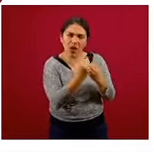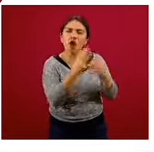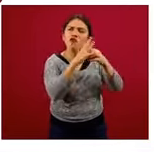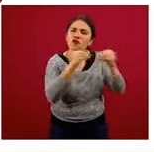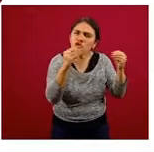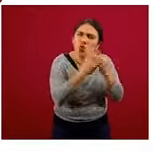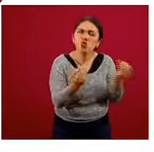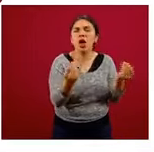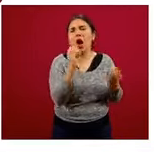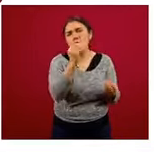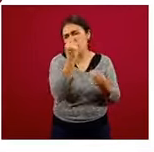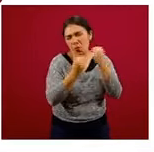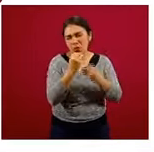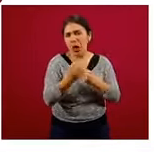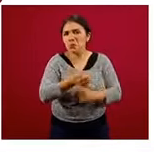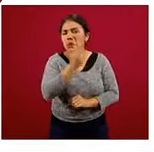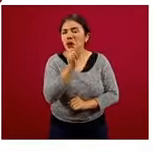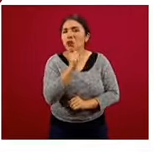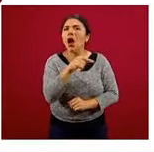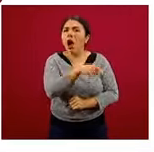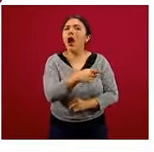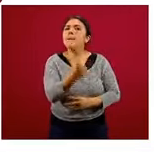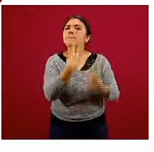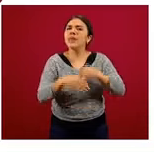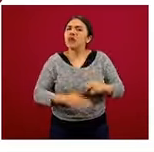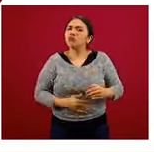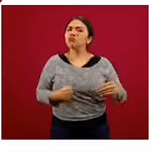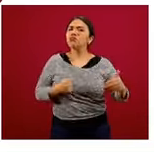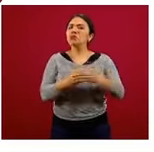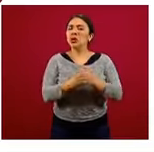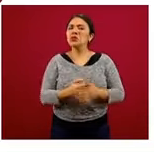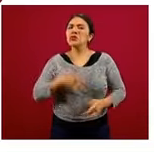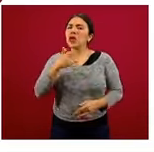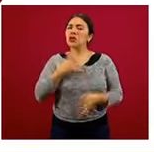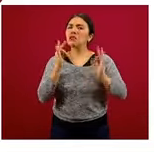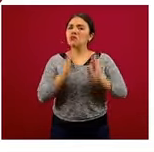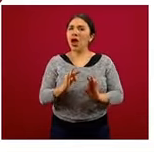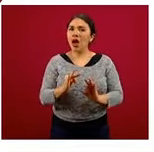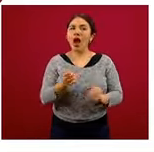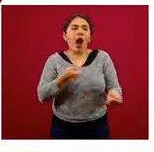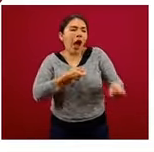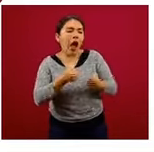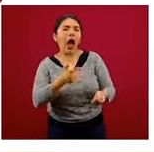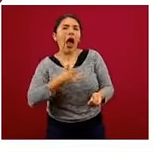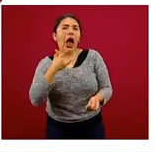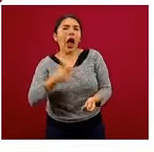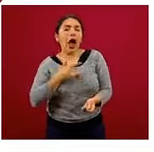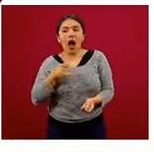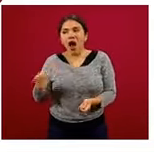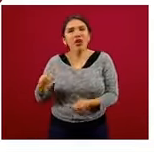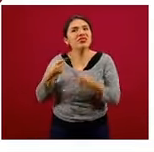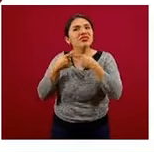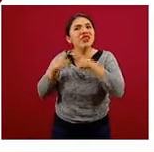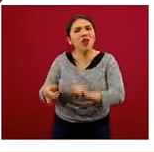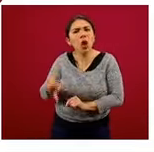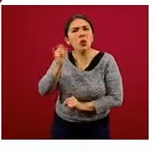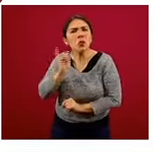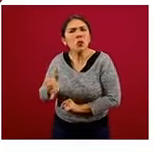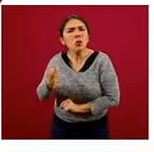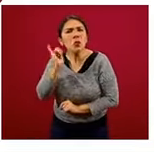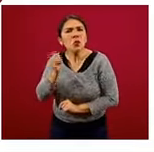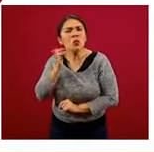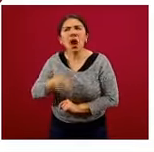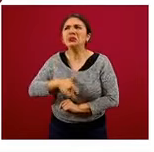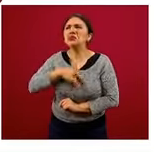sólidos o en alimentos líquidos, los sólidos sí producen saciedad y nos regulamos, los líquidos no. ¿Qué pasa?